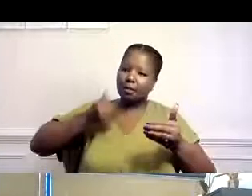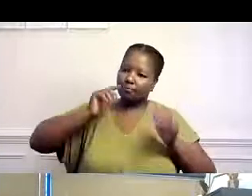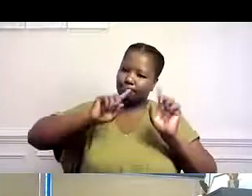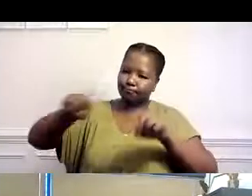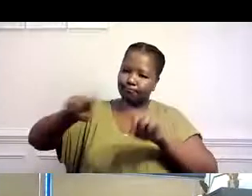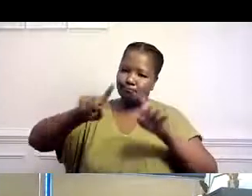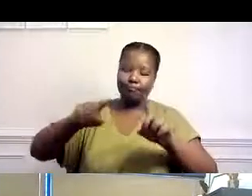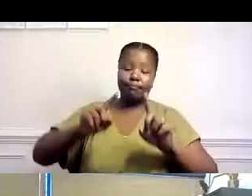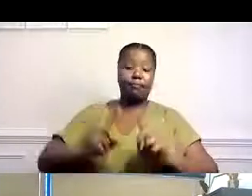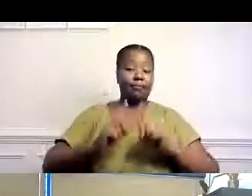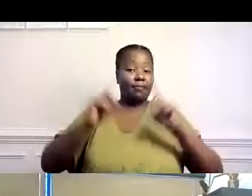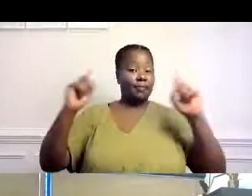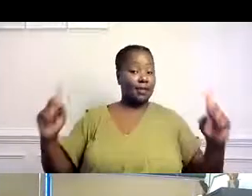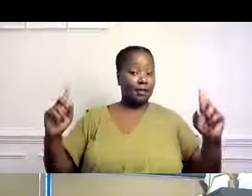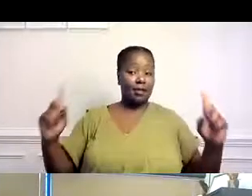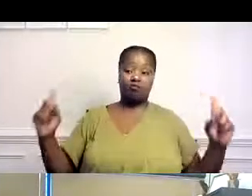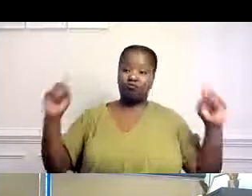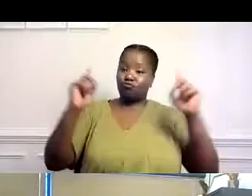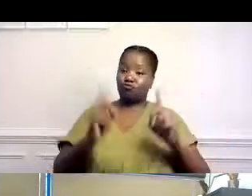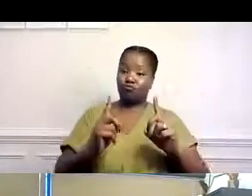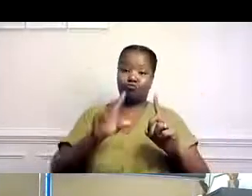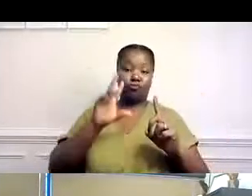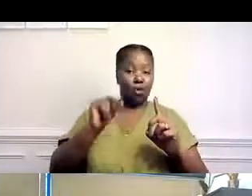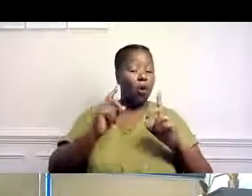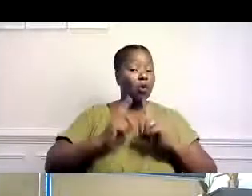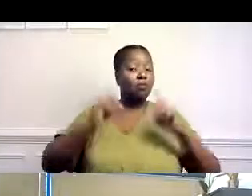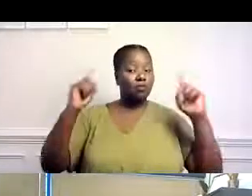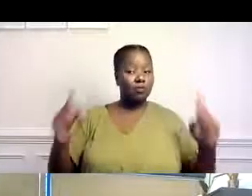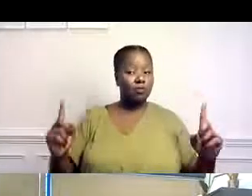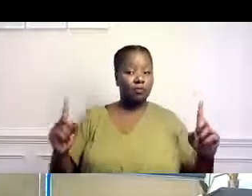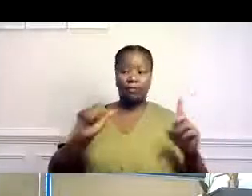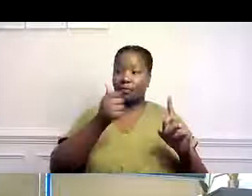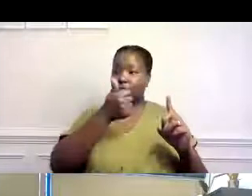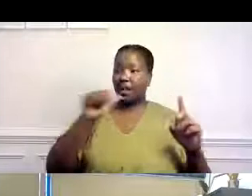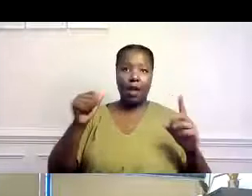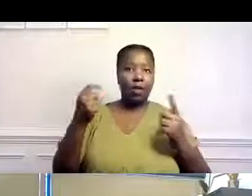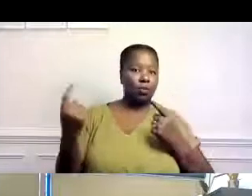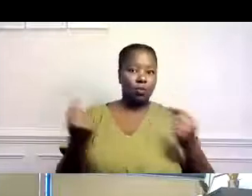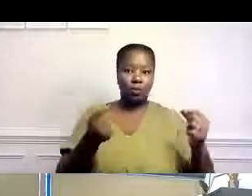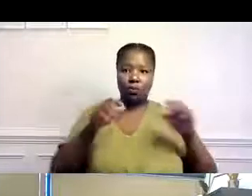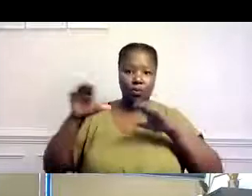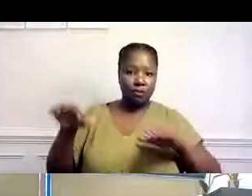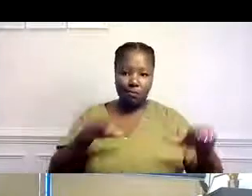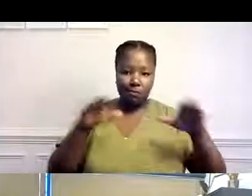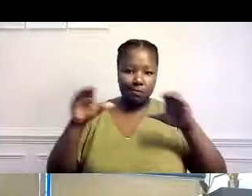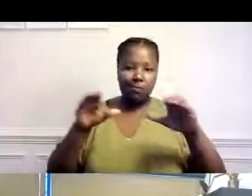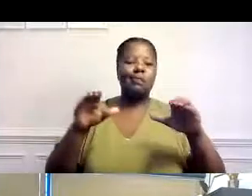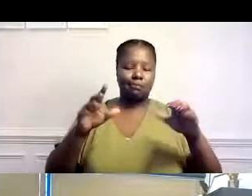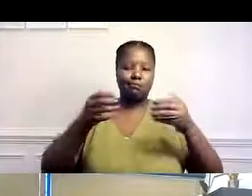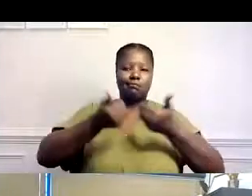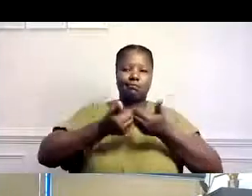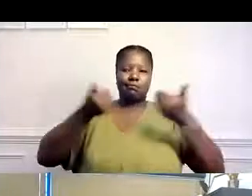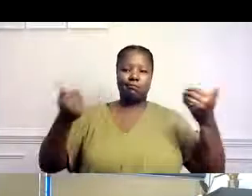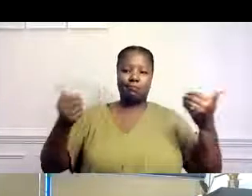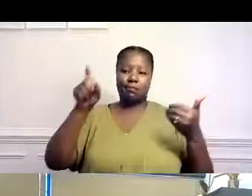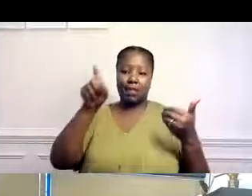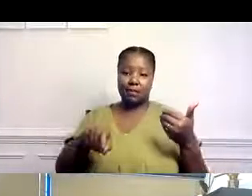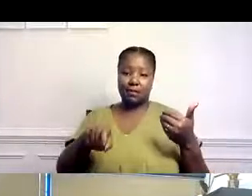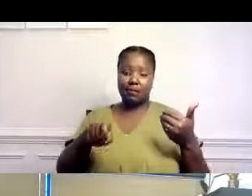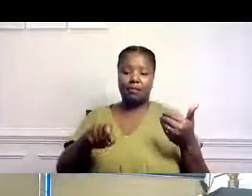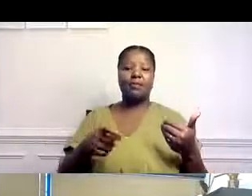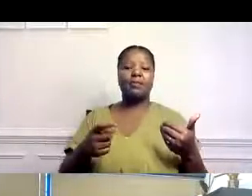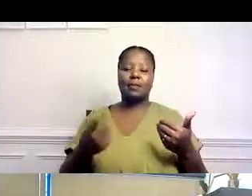frecuentemente. Practicar el distanciamiento social. Y participar en todas las actividades. Y claro, esto nos lleva de vuelta